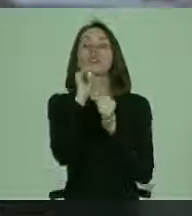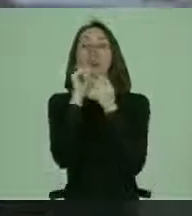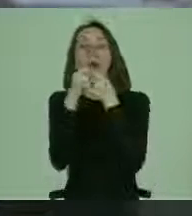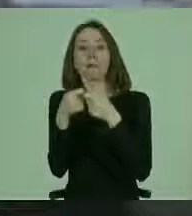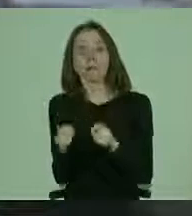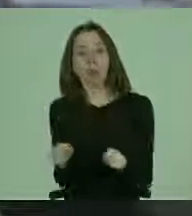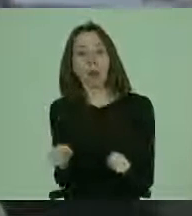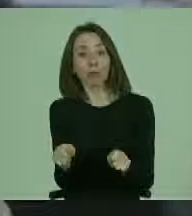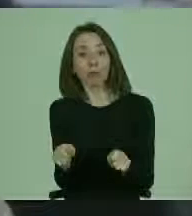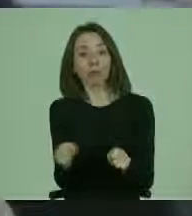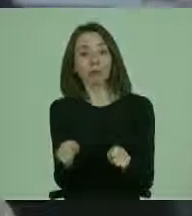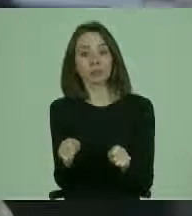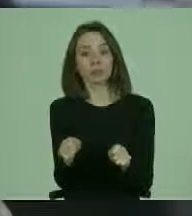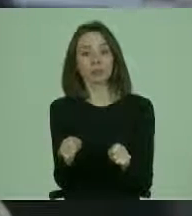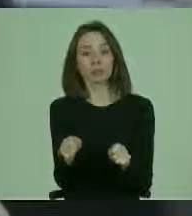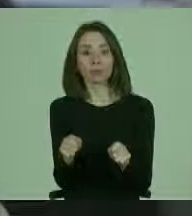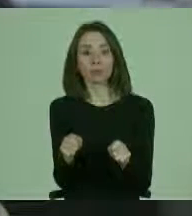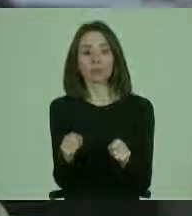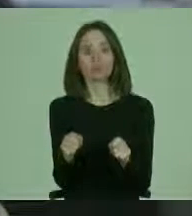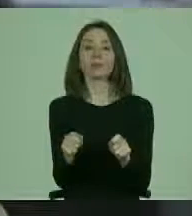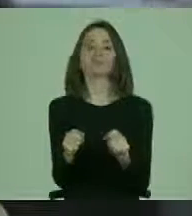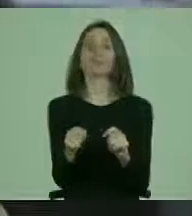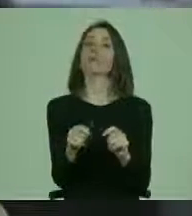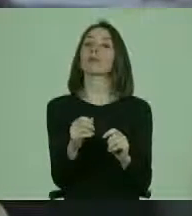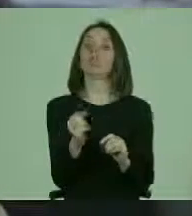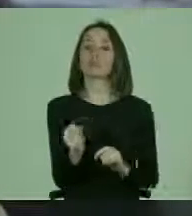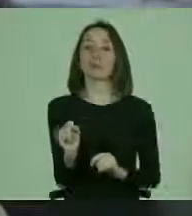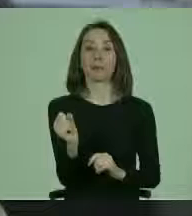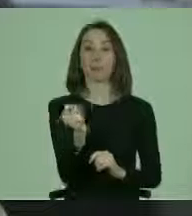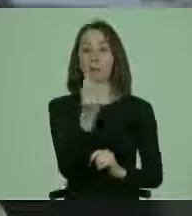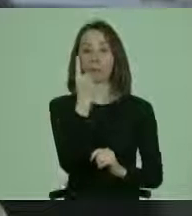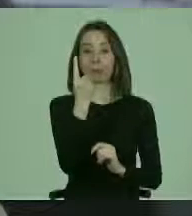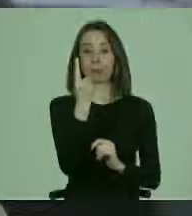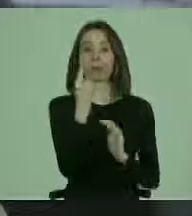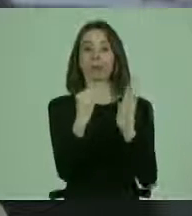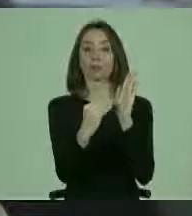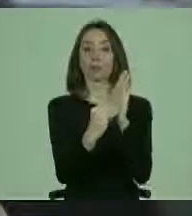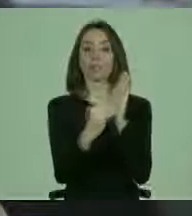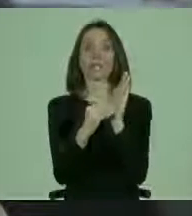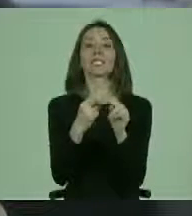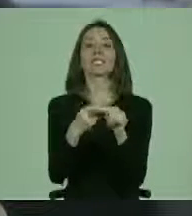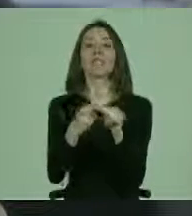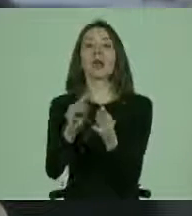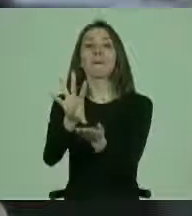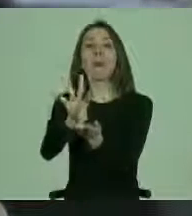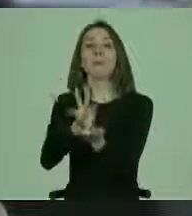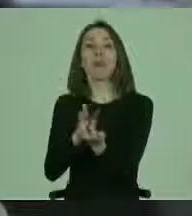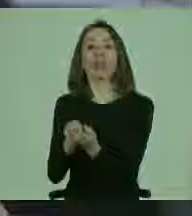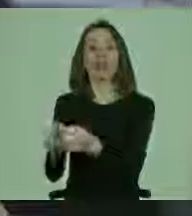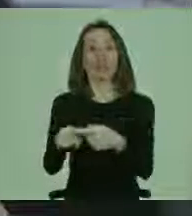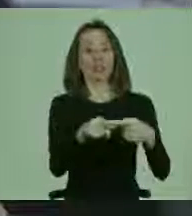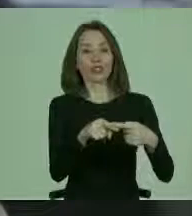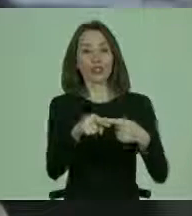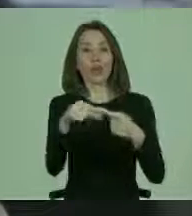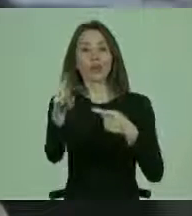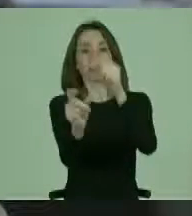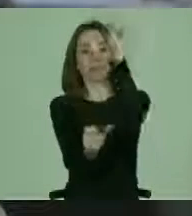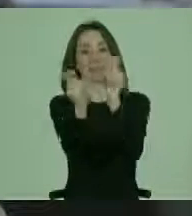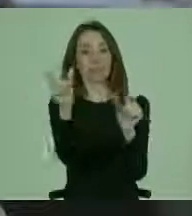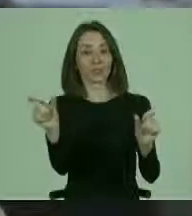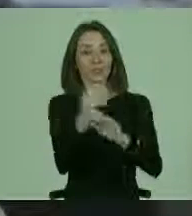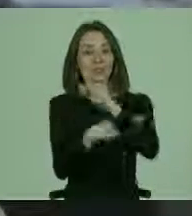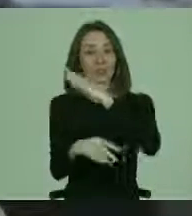Y entonces, la gracia de lo que primeramente ha sido denominado el modelo social para las personas con discapacidad,